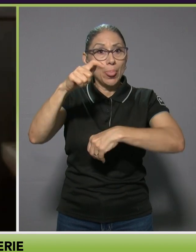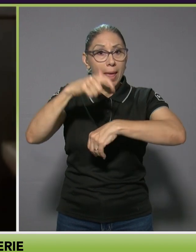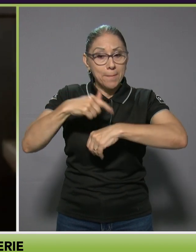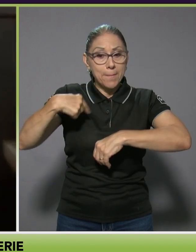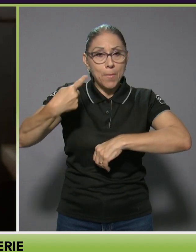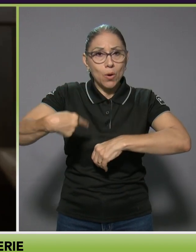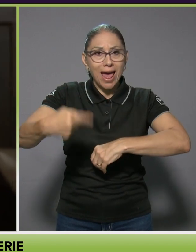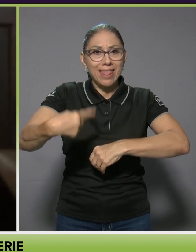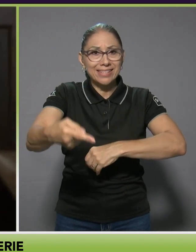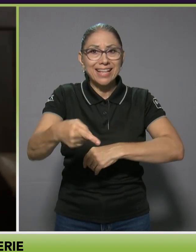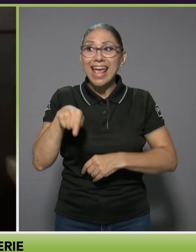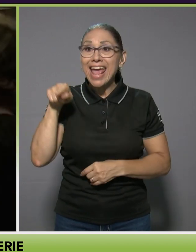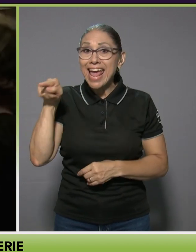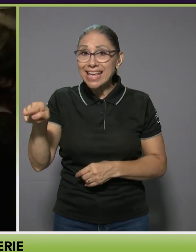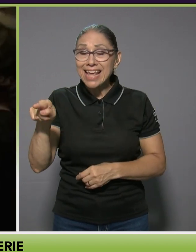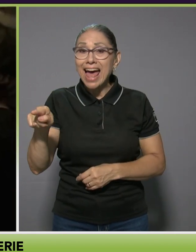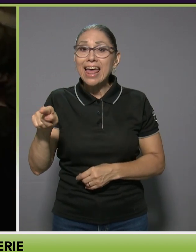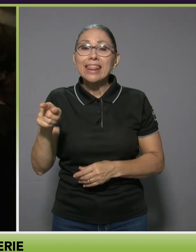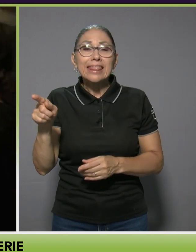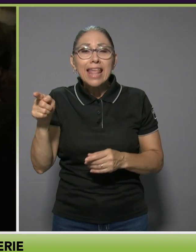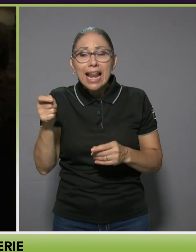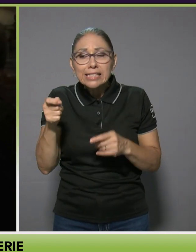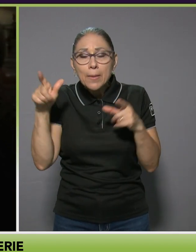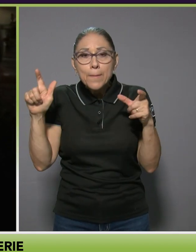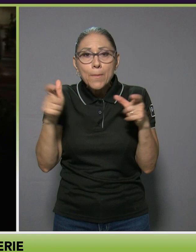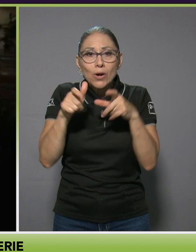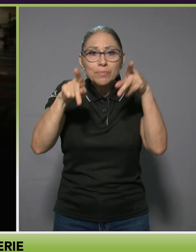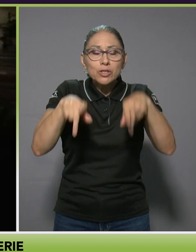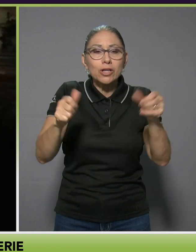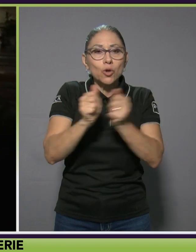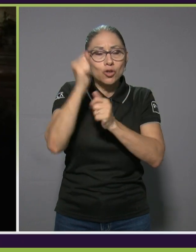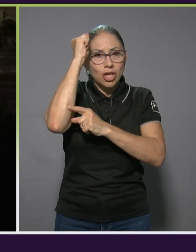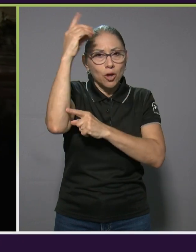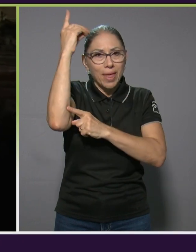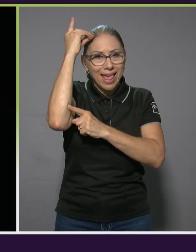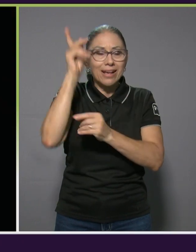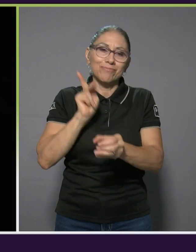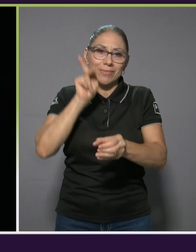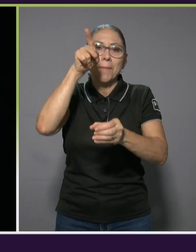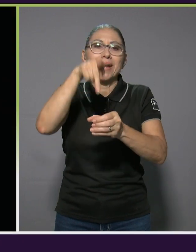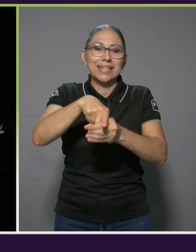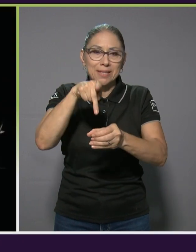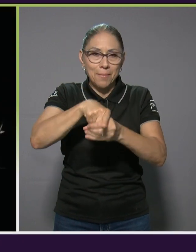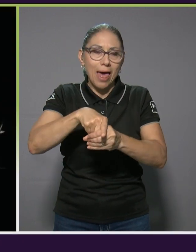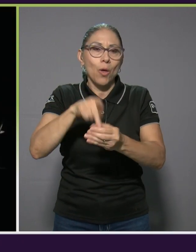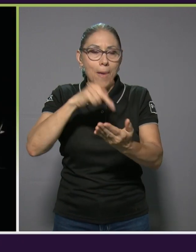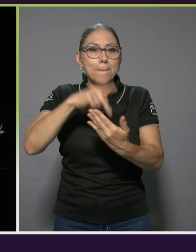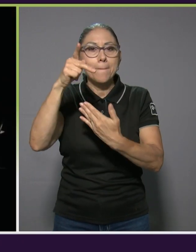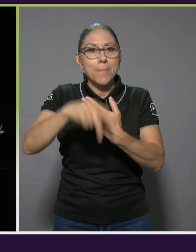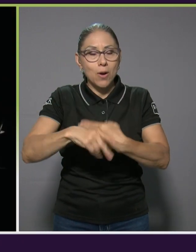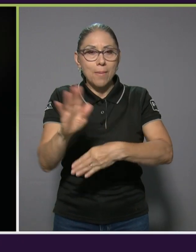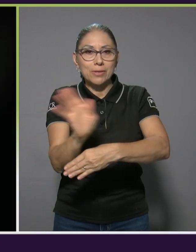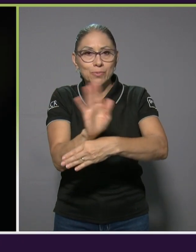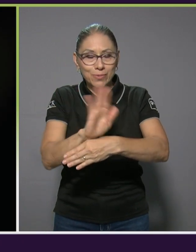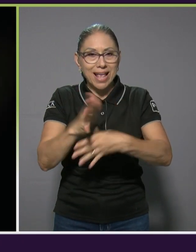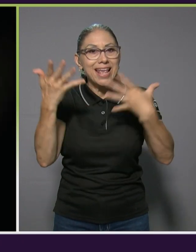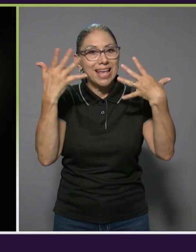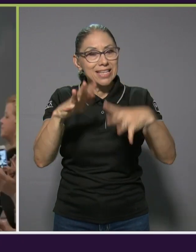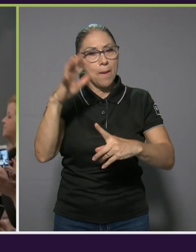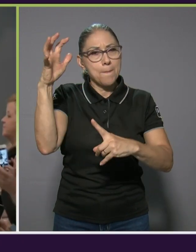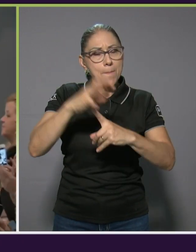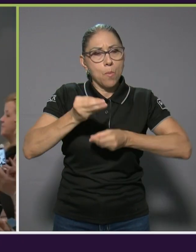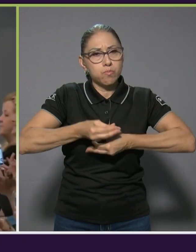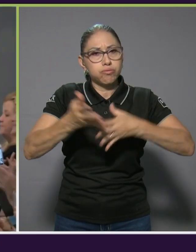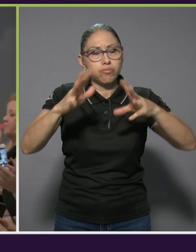las pocas personas con síndrome de Down que han participado en producciones audiovisuales conocidas mundialmente. También